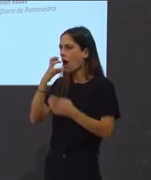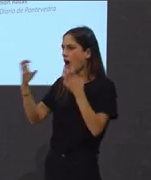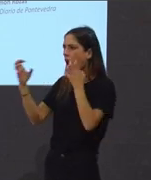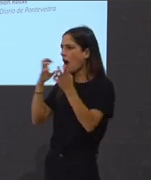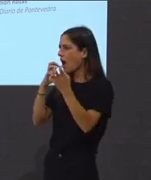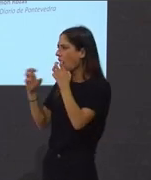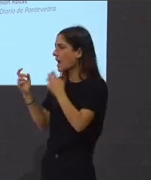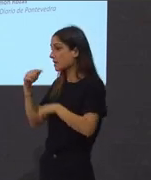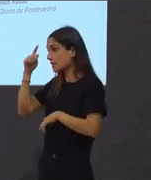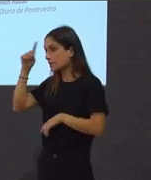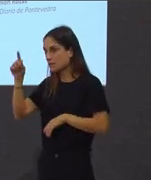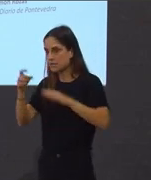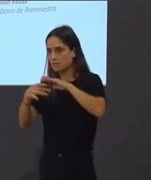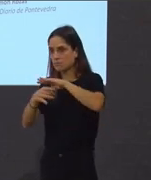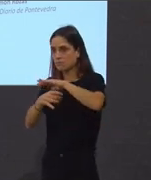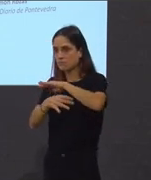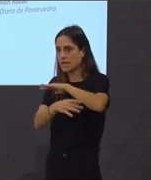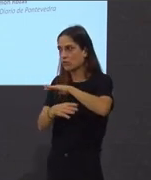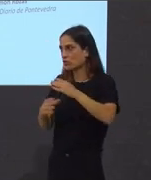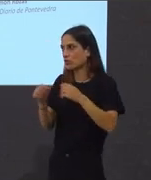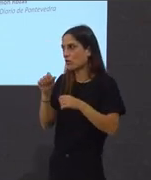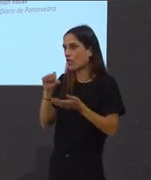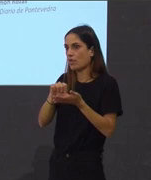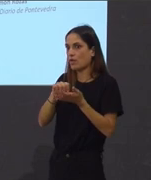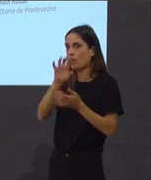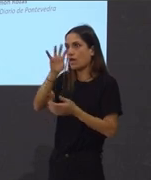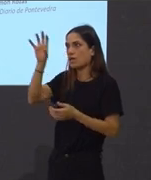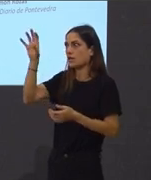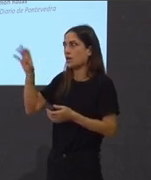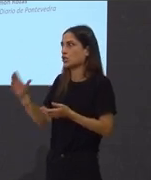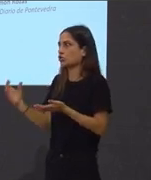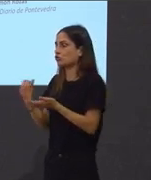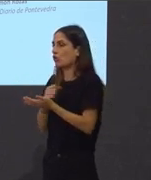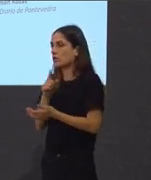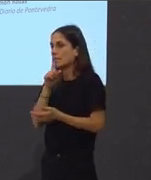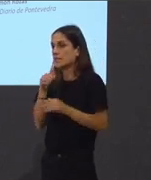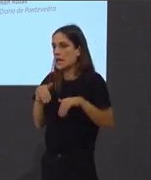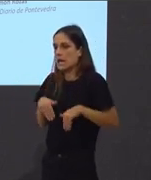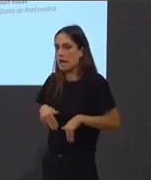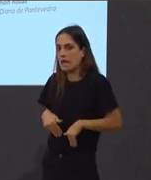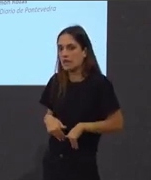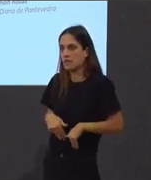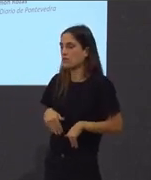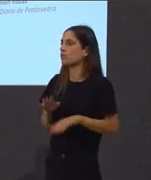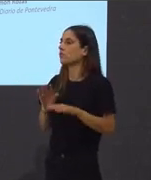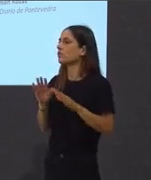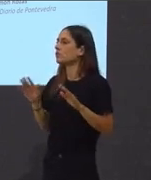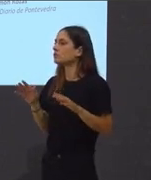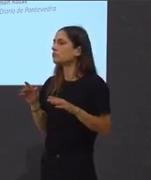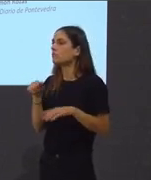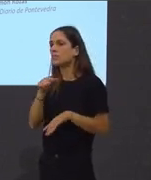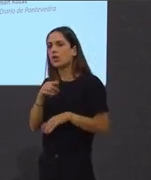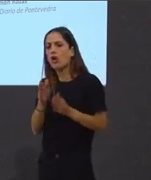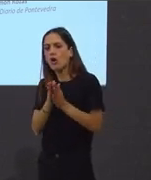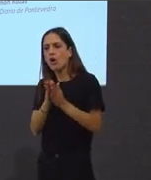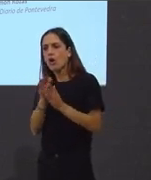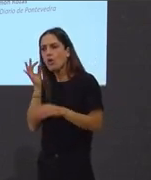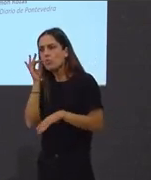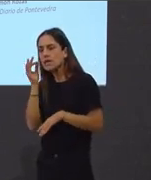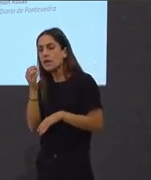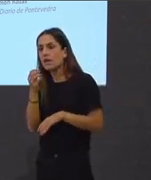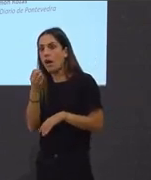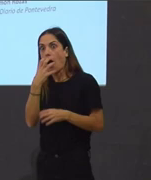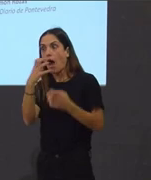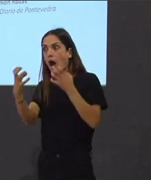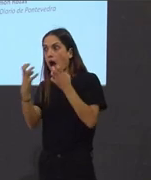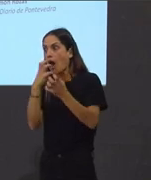metros de todas as cidades do mundo son silenciosos impersonais individuais tal e estaba compartindo a viva voz que se quedara flipada indo